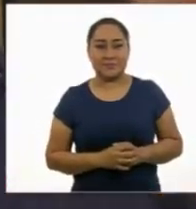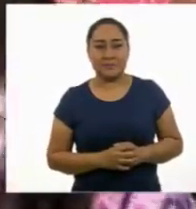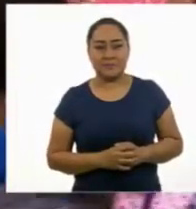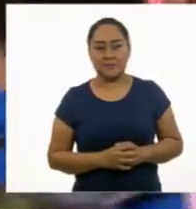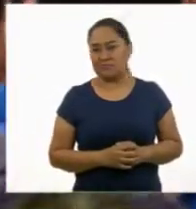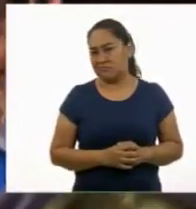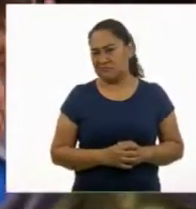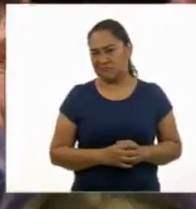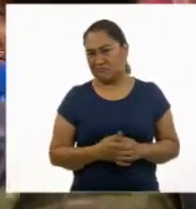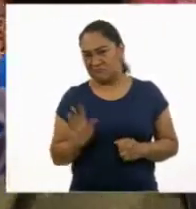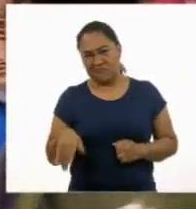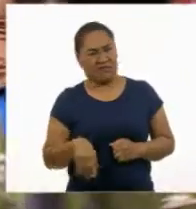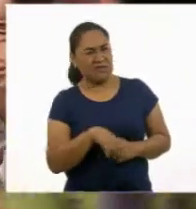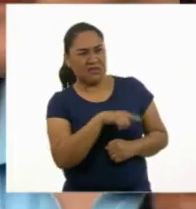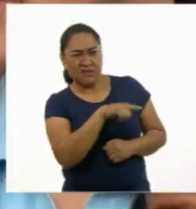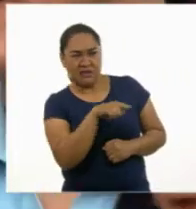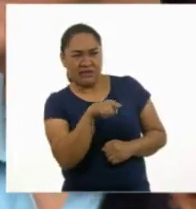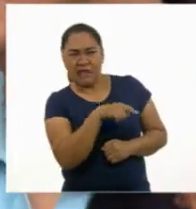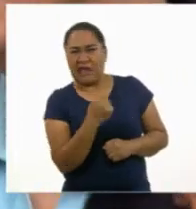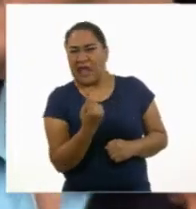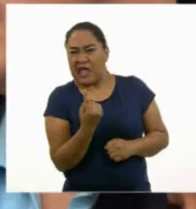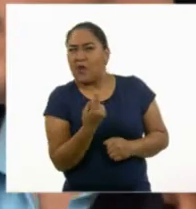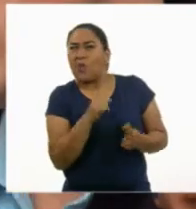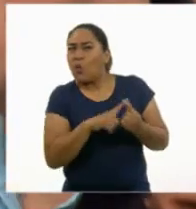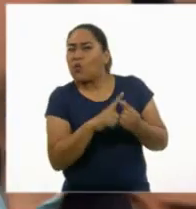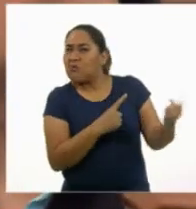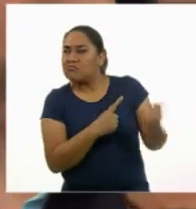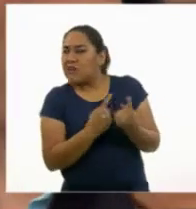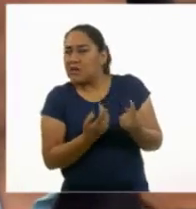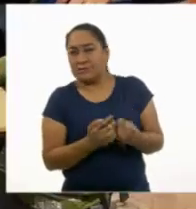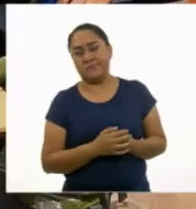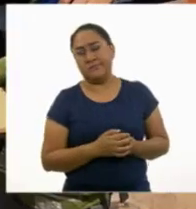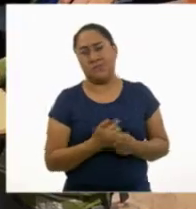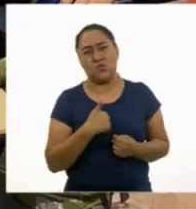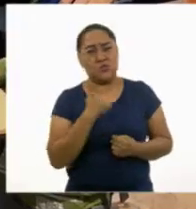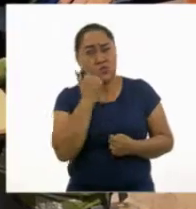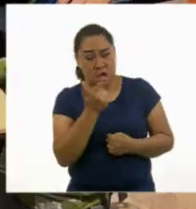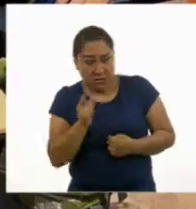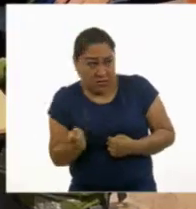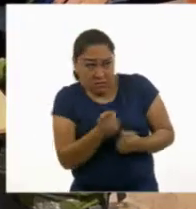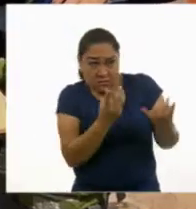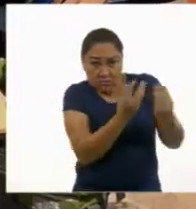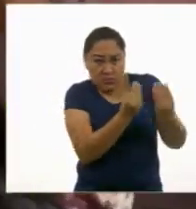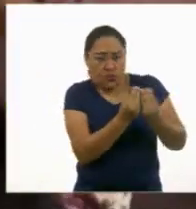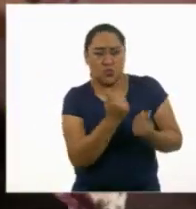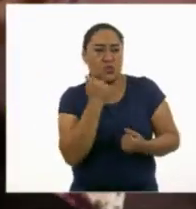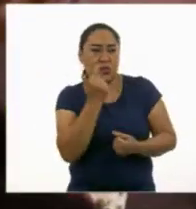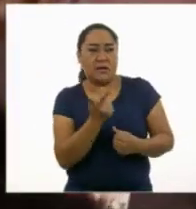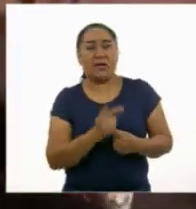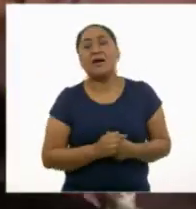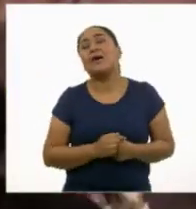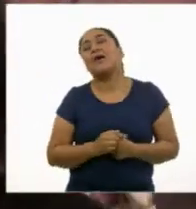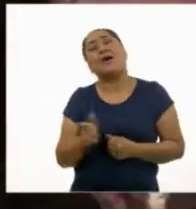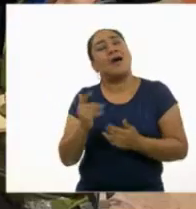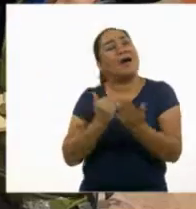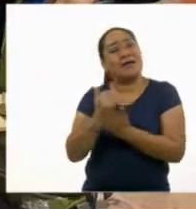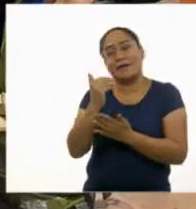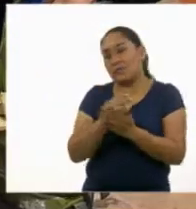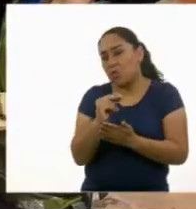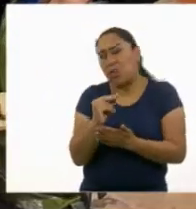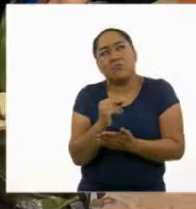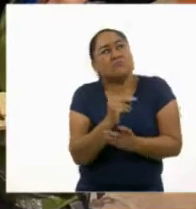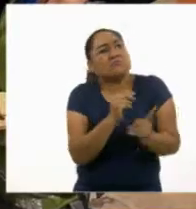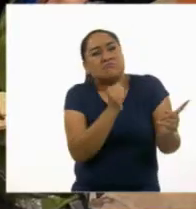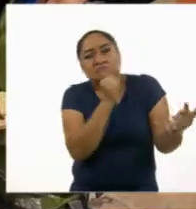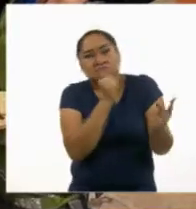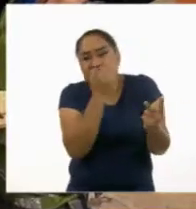¿Y este? ¿De dónde salieron estos? No, no sé. Pues yo no quiero que Daniel se junte con ellos. Ay, bueno, no hay que exagerar. No sabemos quiénes